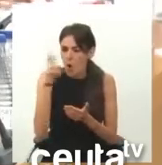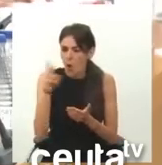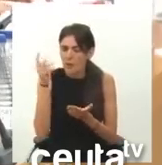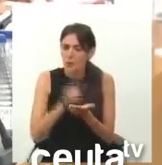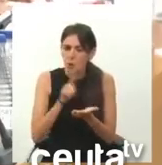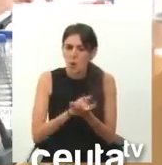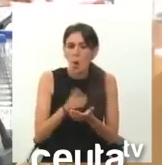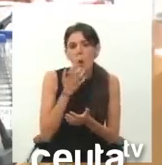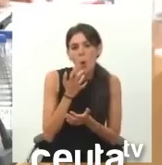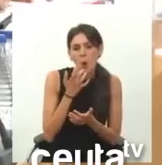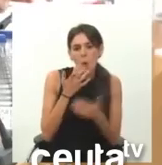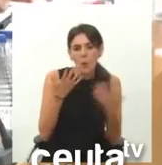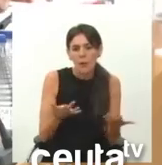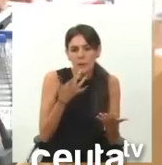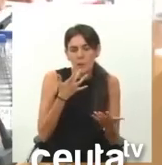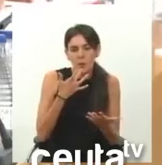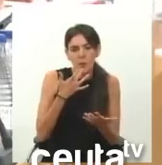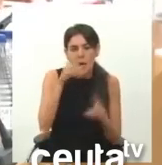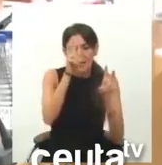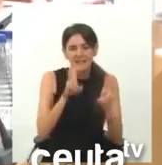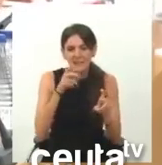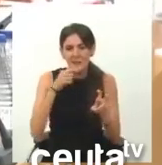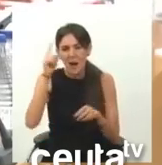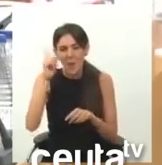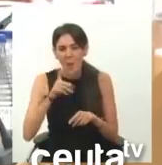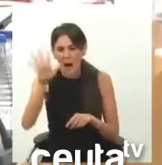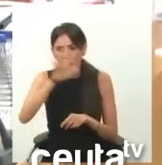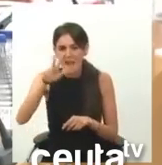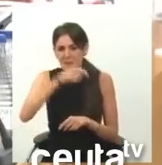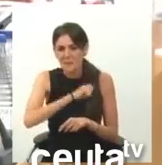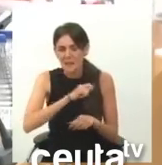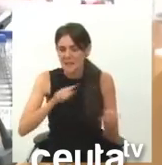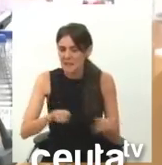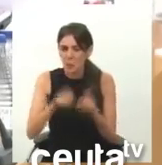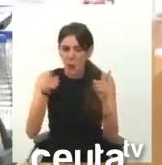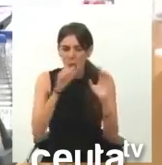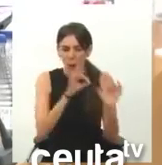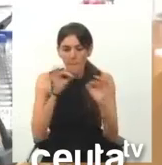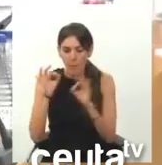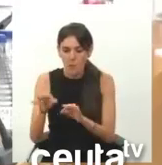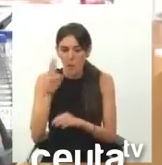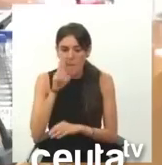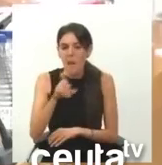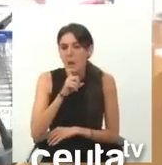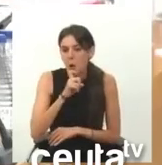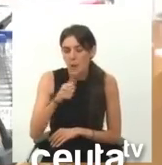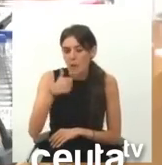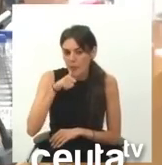¿o es que a usted los asuntos que atañen a España le dan igual y exclusivamente mira por Ceuta?